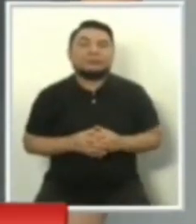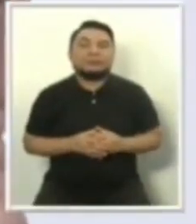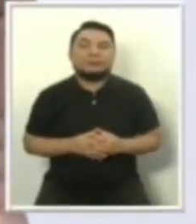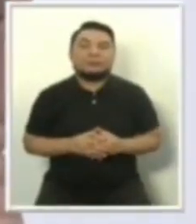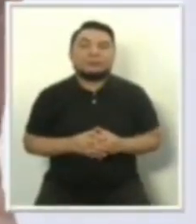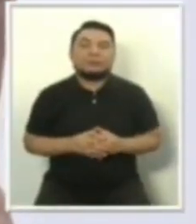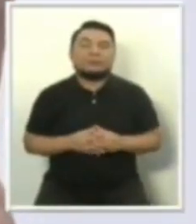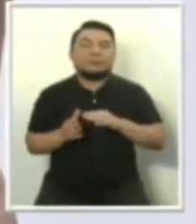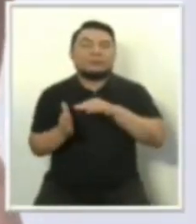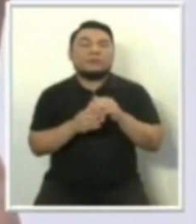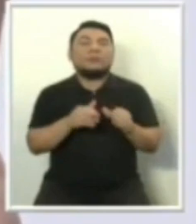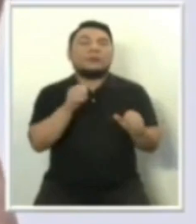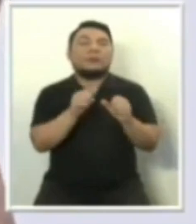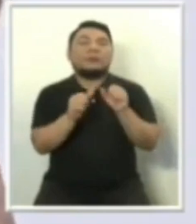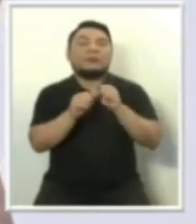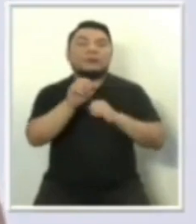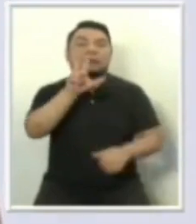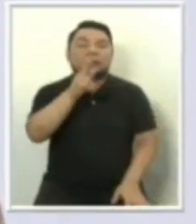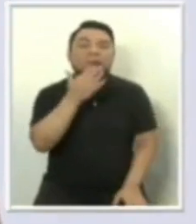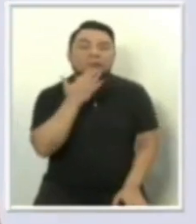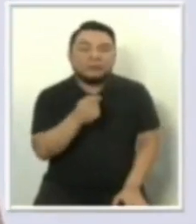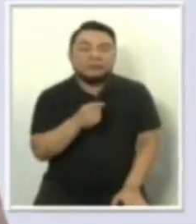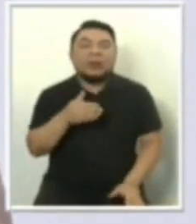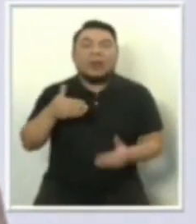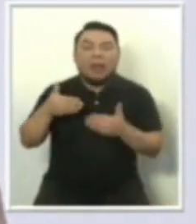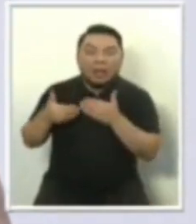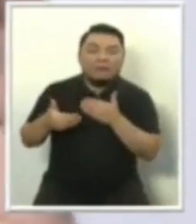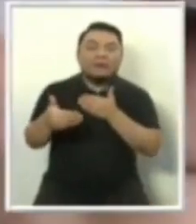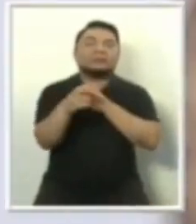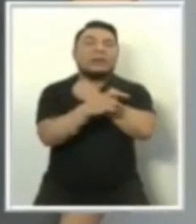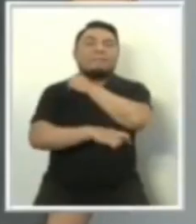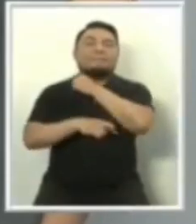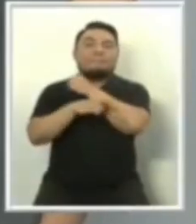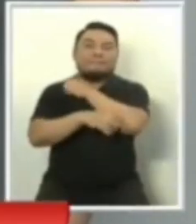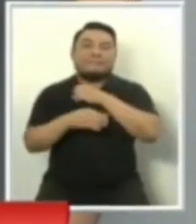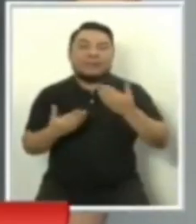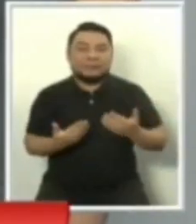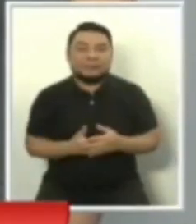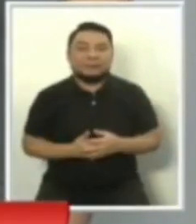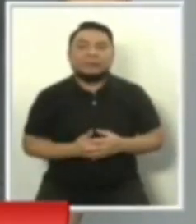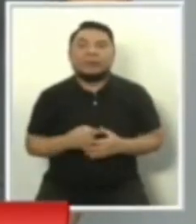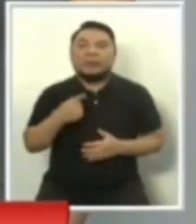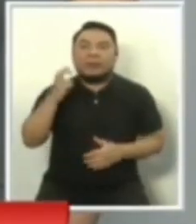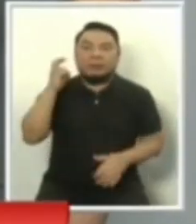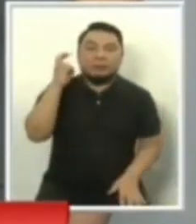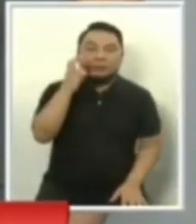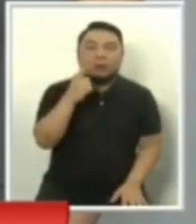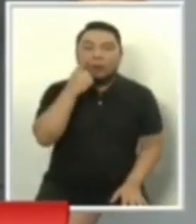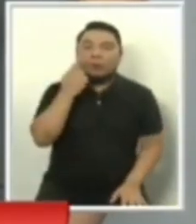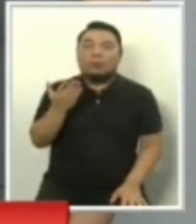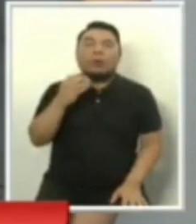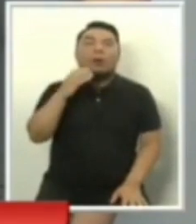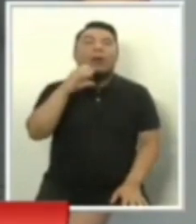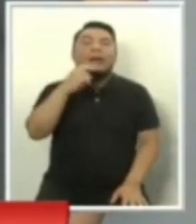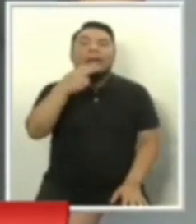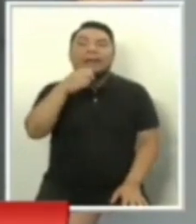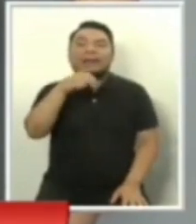El quinto de este grupo es Avanza País, Partido de Integración Social, Hernando de Soto.